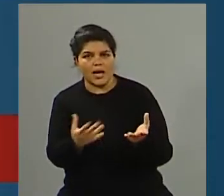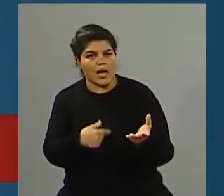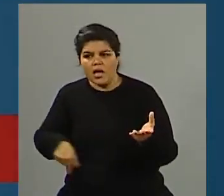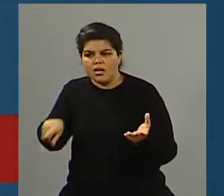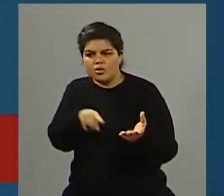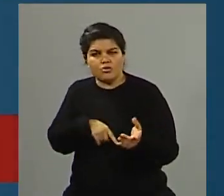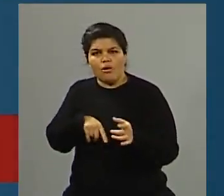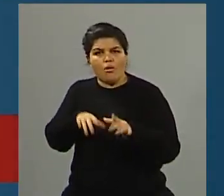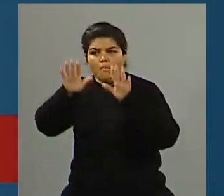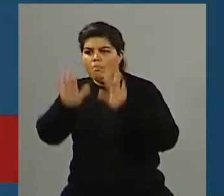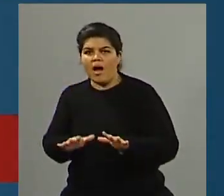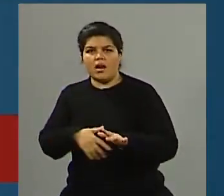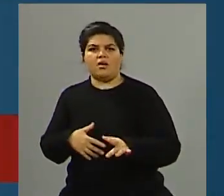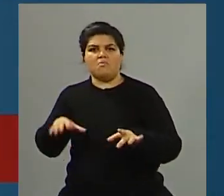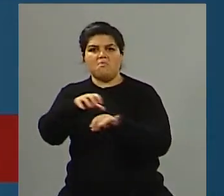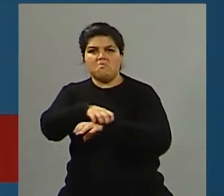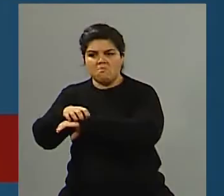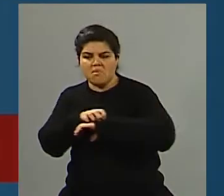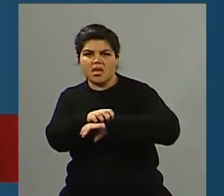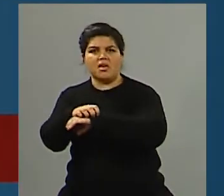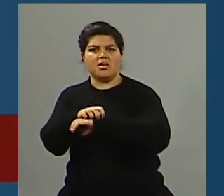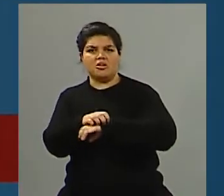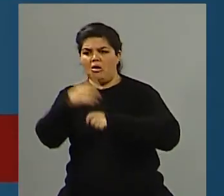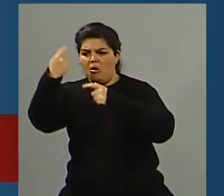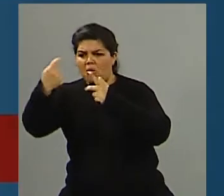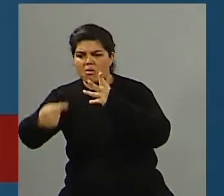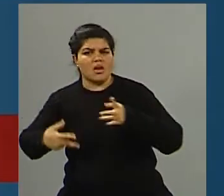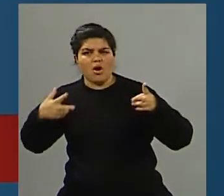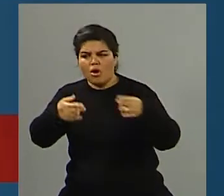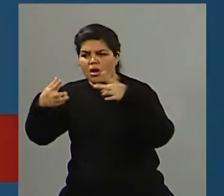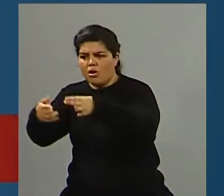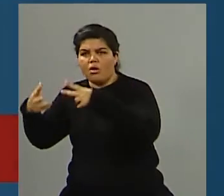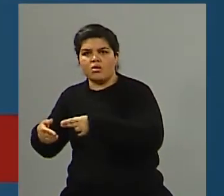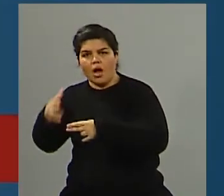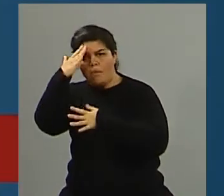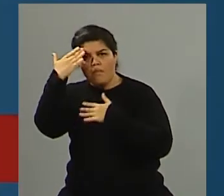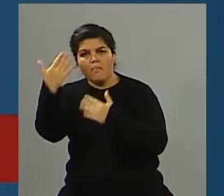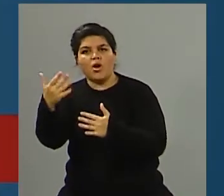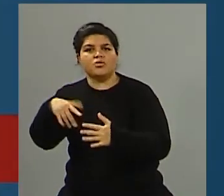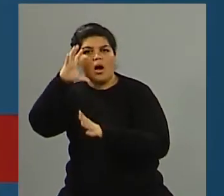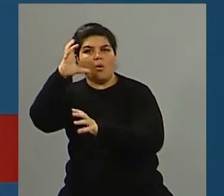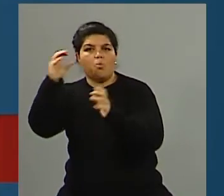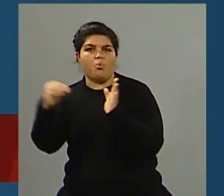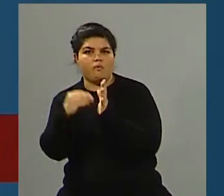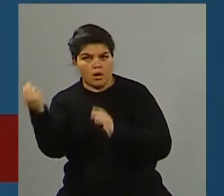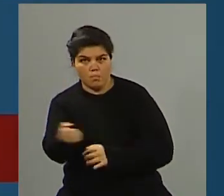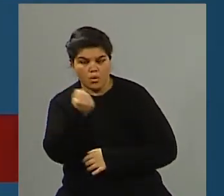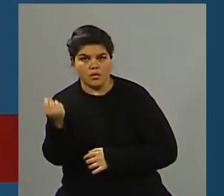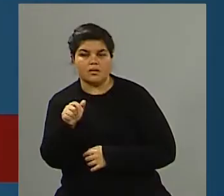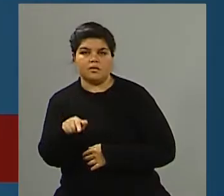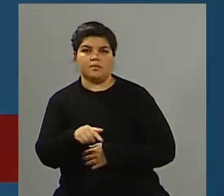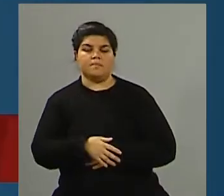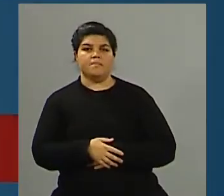separaron todas las comunicaciones de los celulares también. Estaba mirando y recordando un poco lo que acababas de decir, el Fondo de